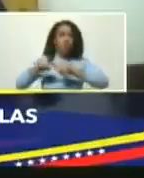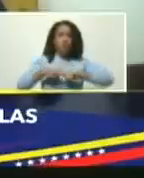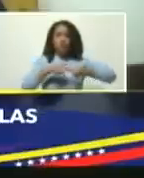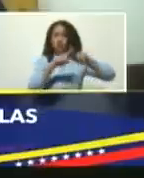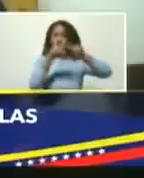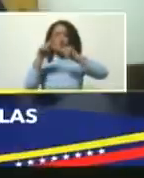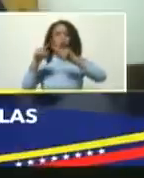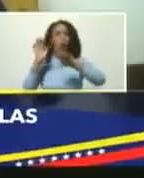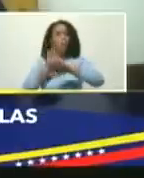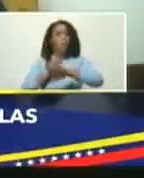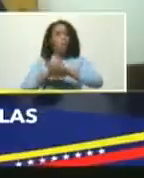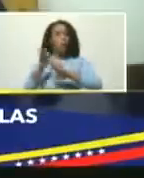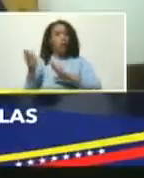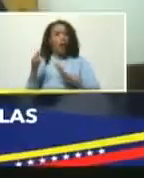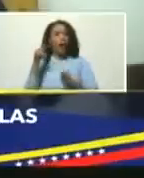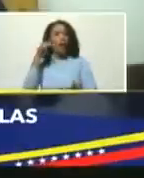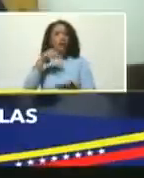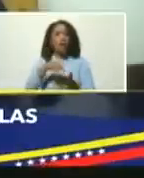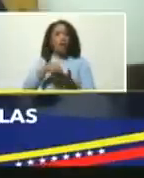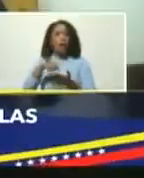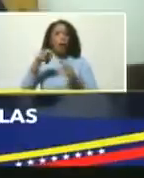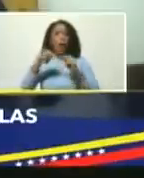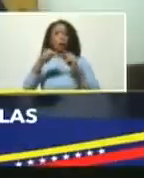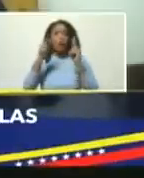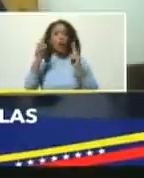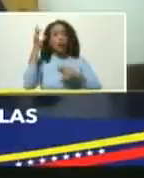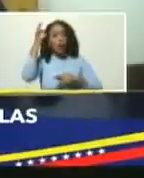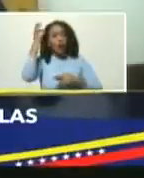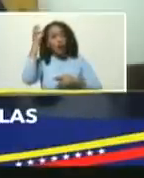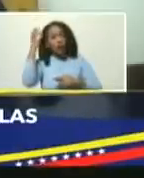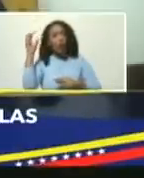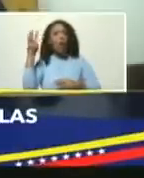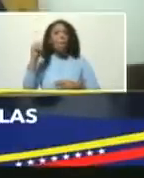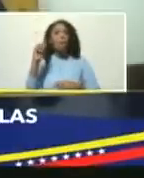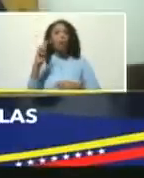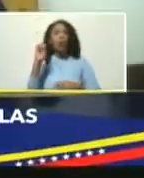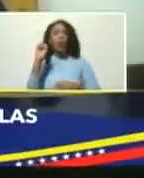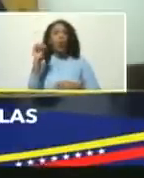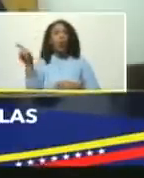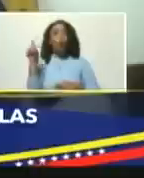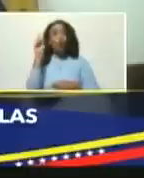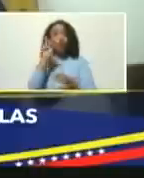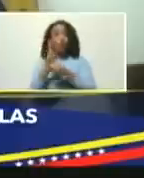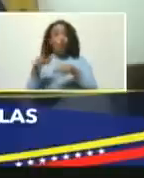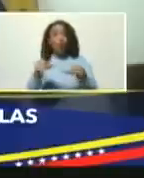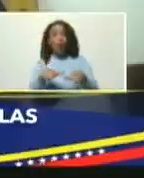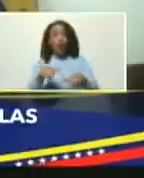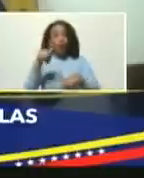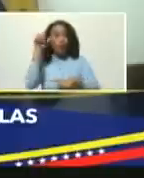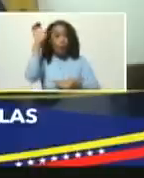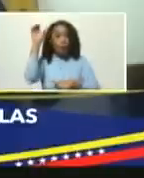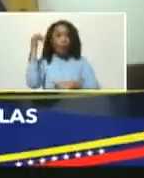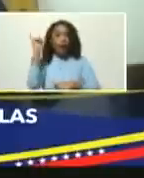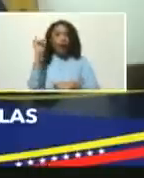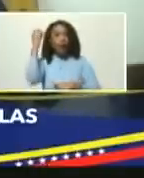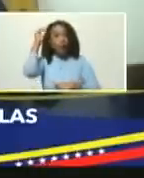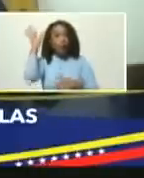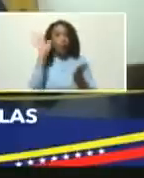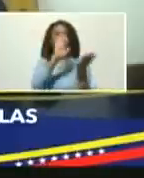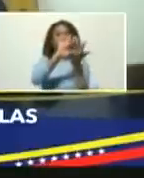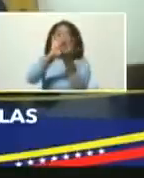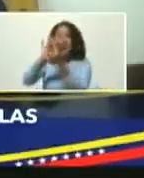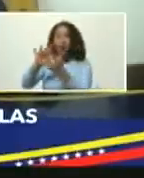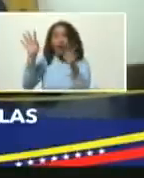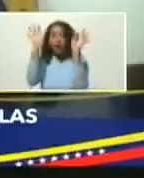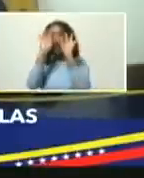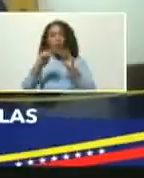porque Puerto Cabello y Morón es probablemente la única zona en el país que tiene la capacidad de comunicarse por